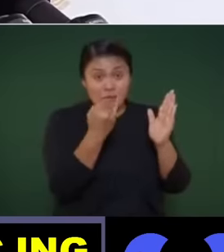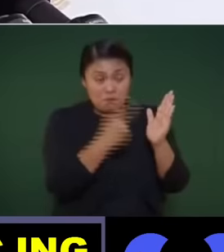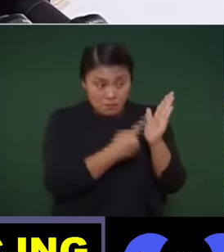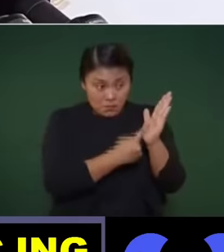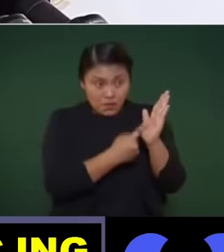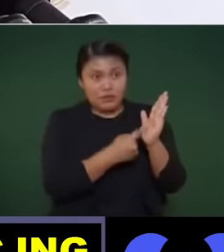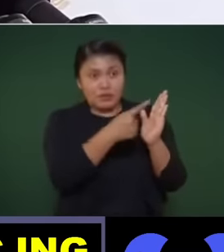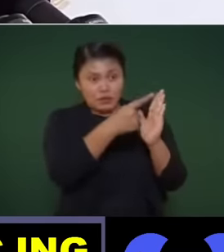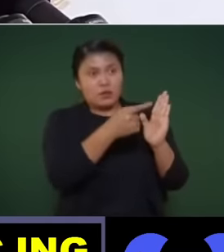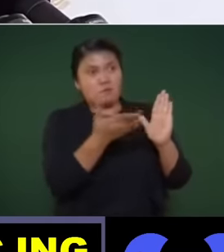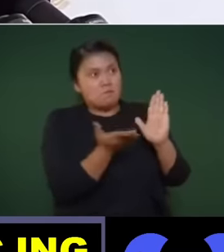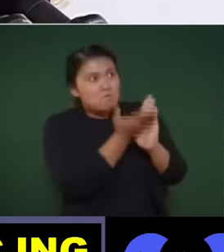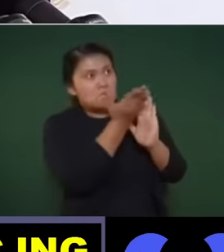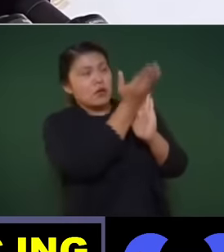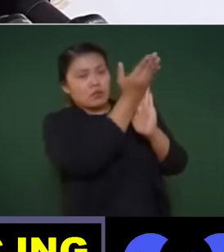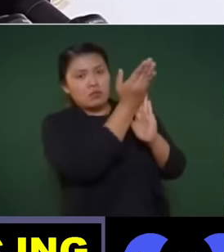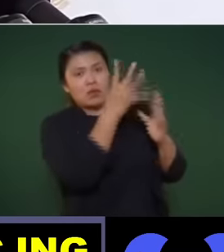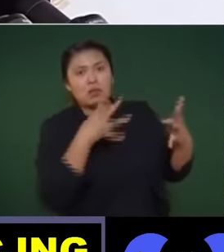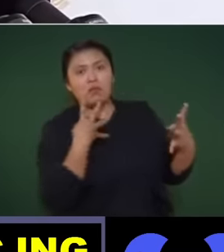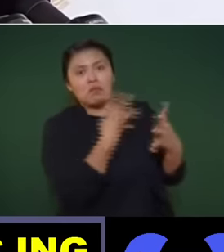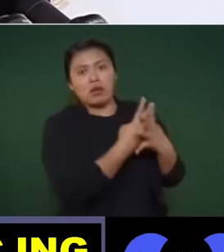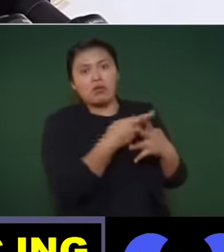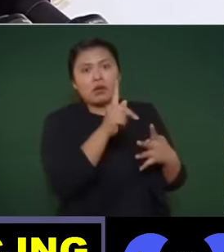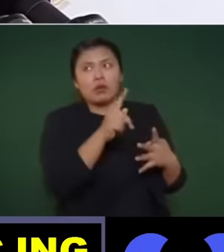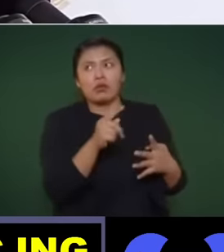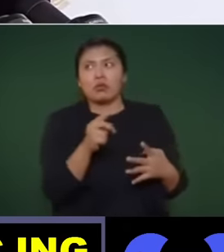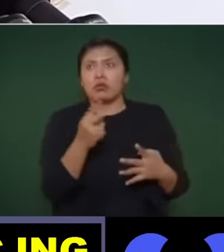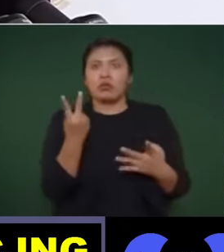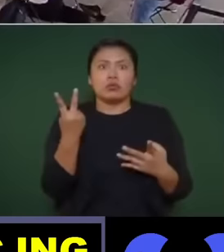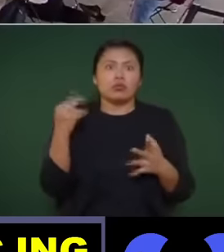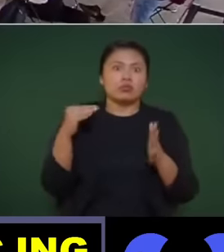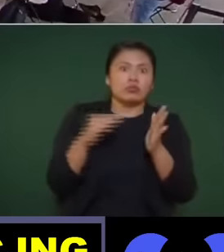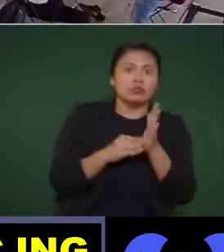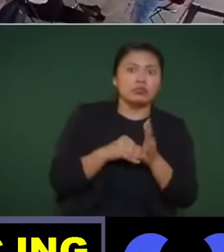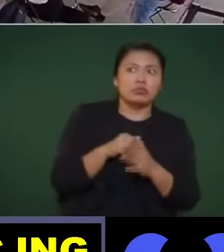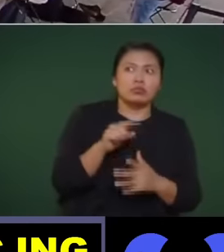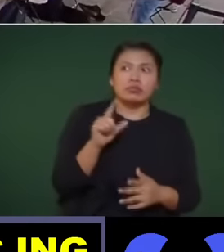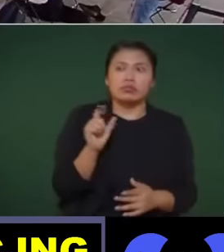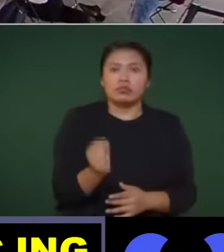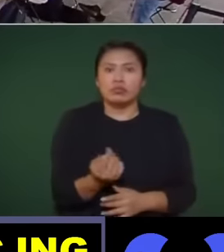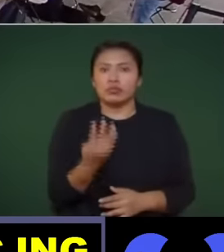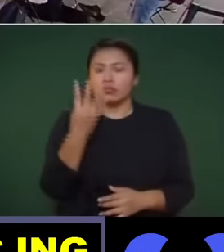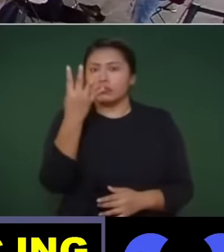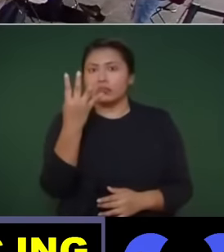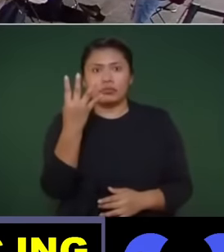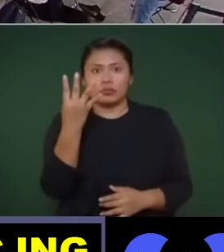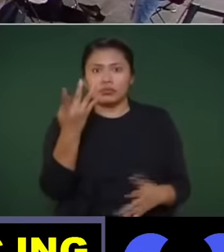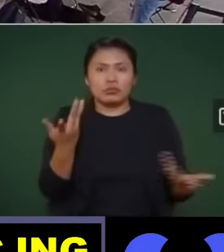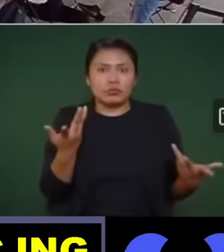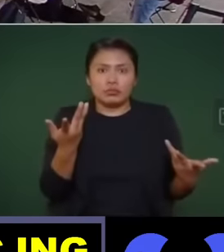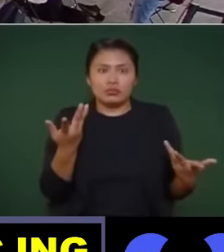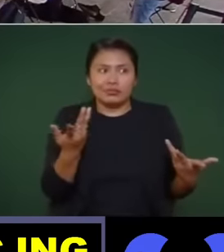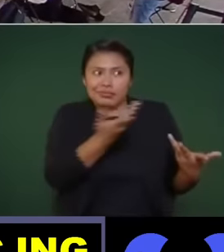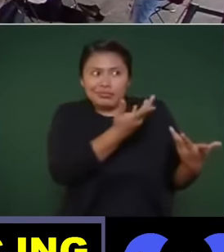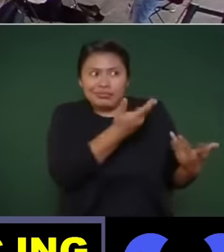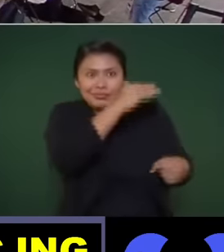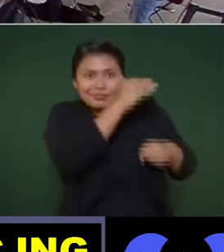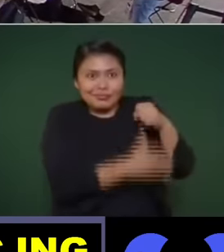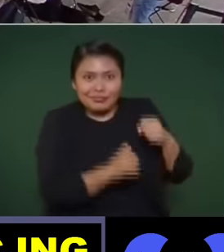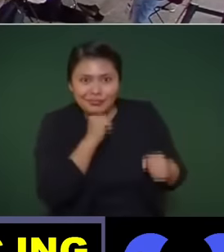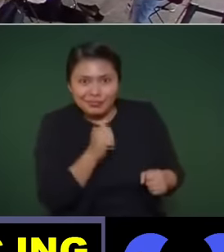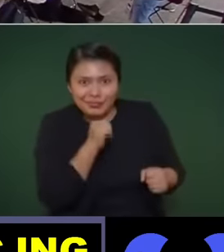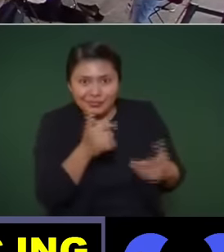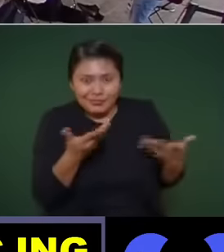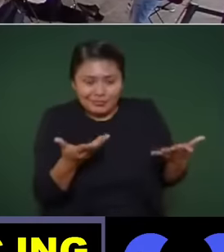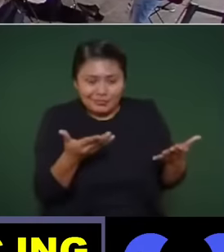pero pues hasta la fecha ya estamos a dos mil veinticuatro y ese penal no ha concluido. En el inter,